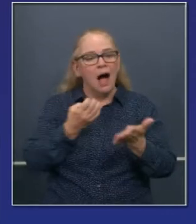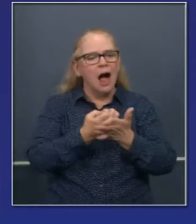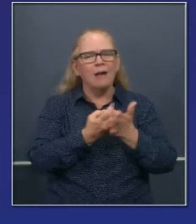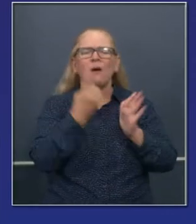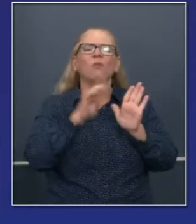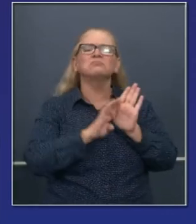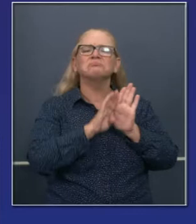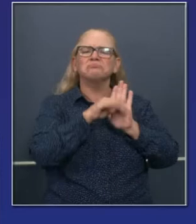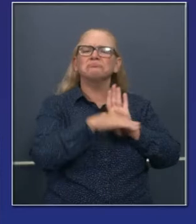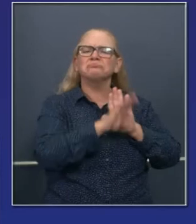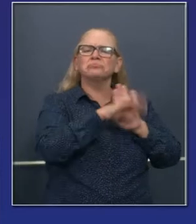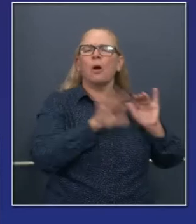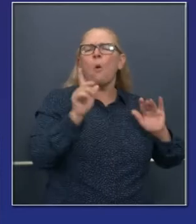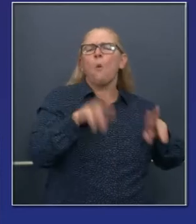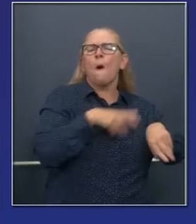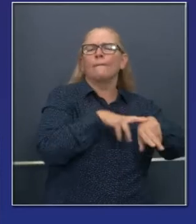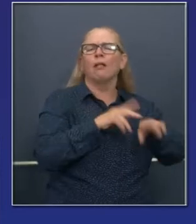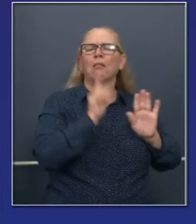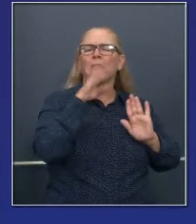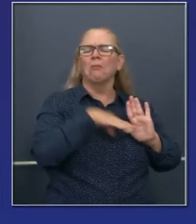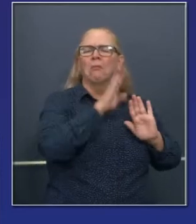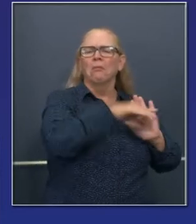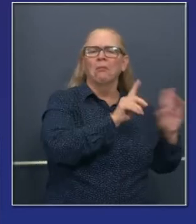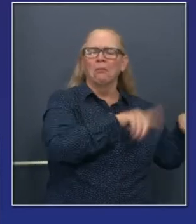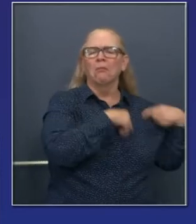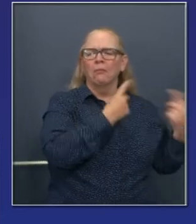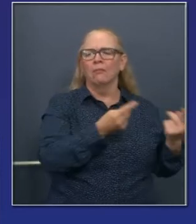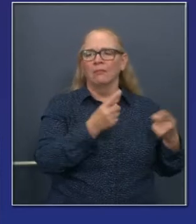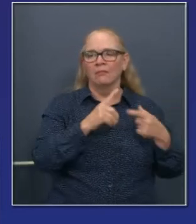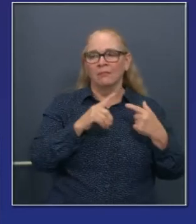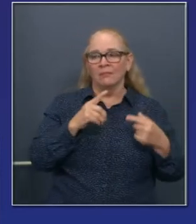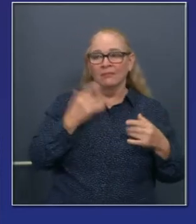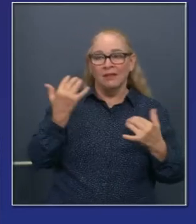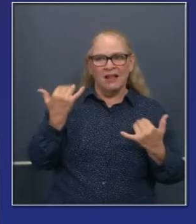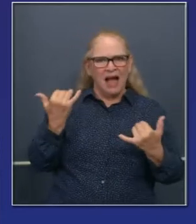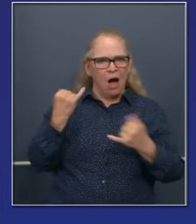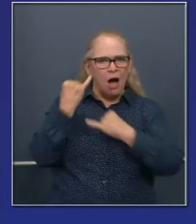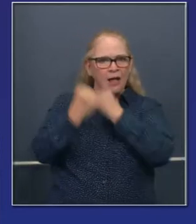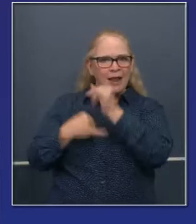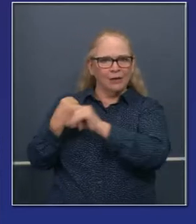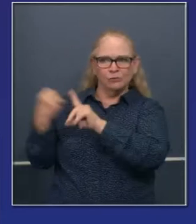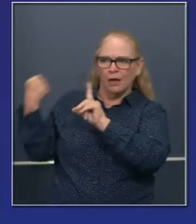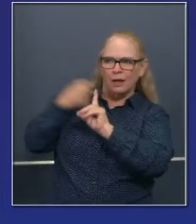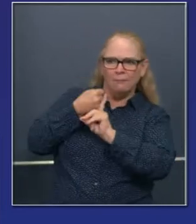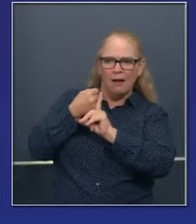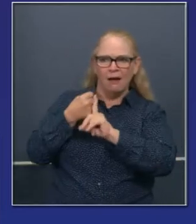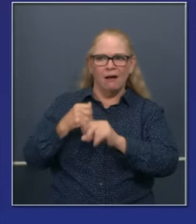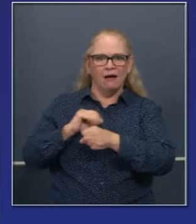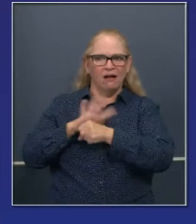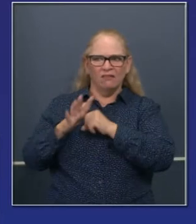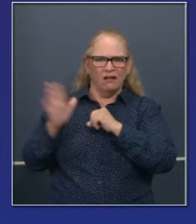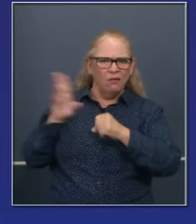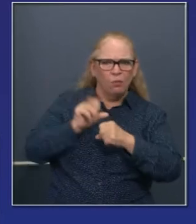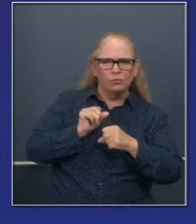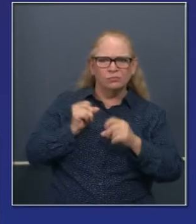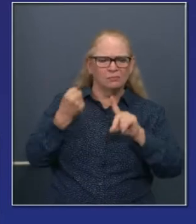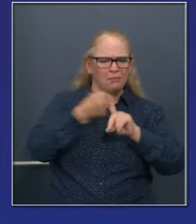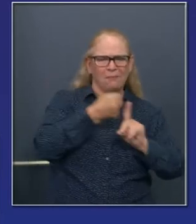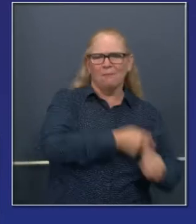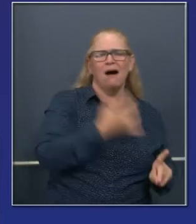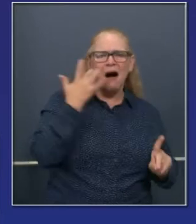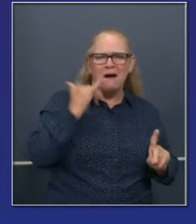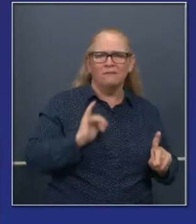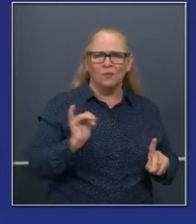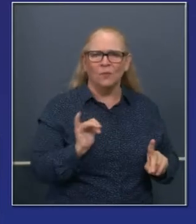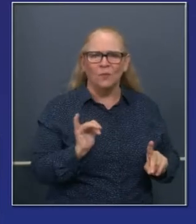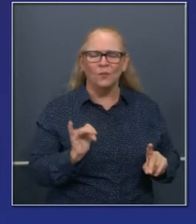particularmente en una economía que se ha impactado tanto por condiciones internacionales en el estado de California. Entonces, hablaremos en cuanto a la